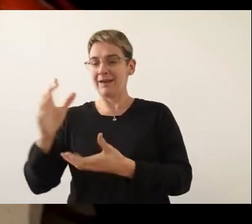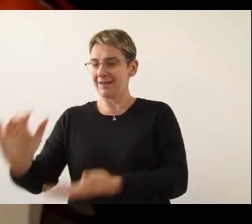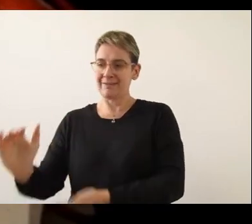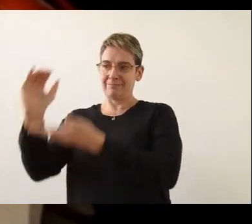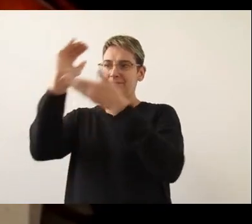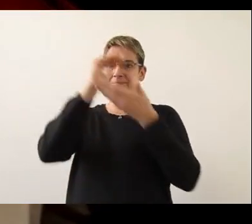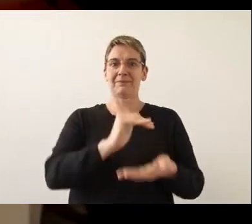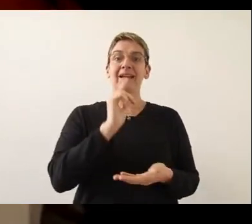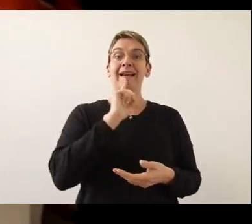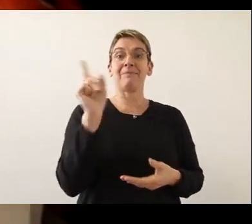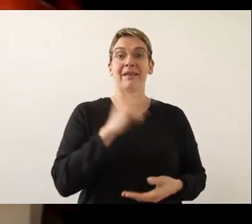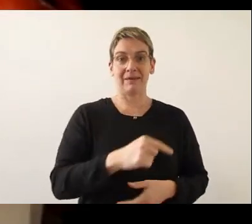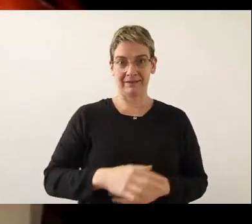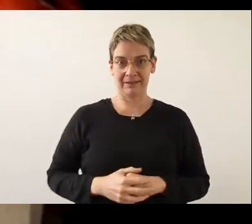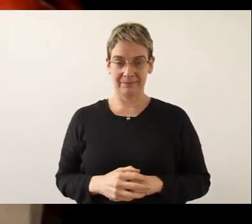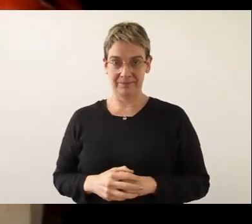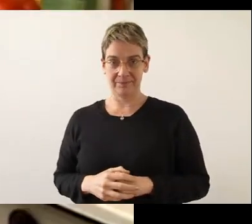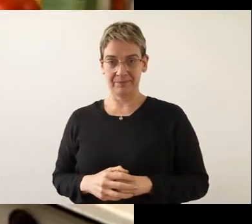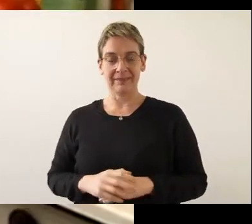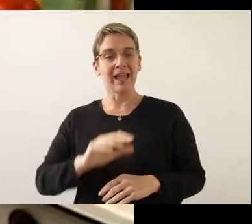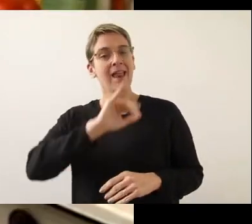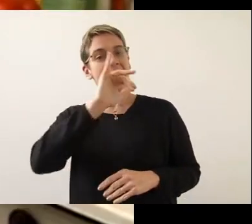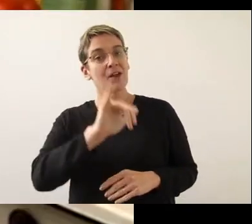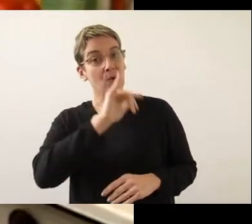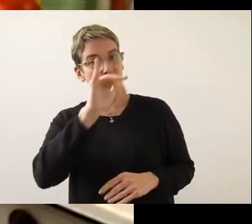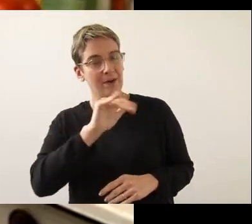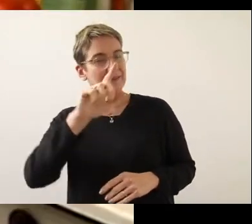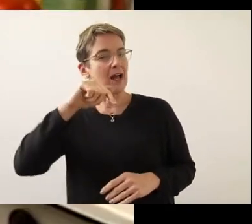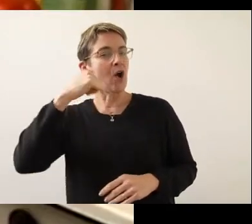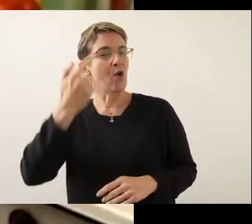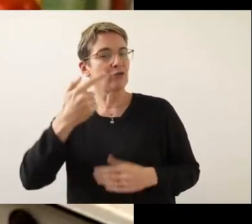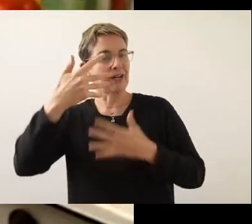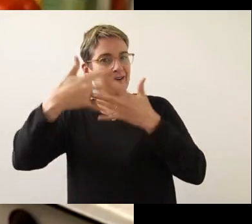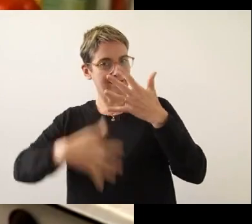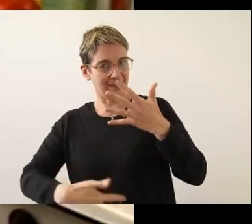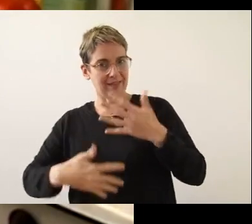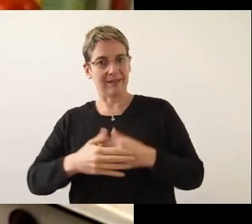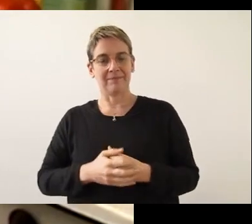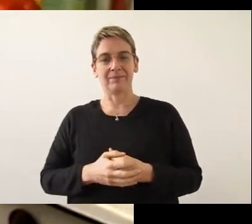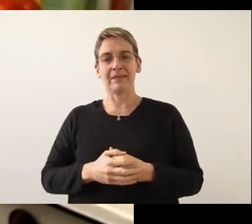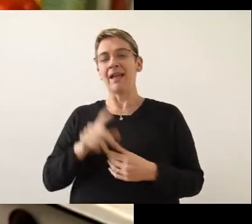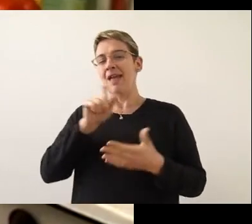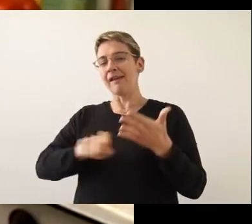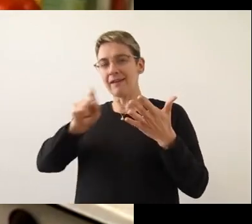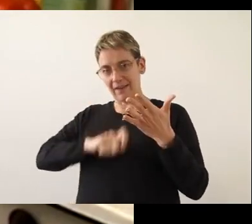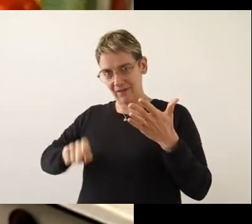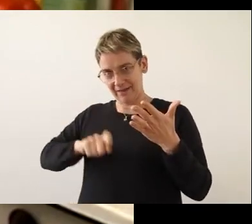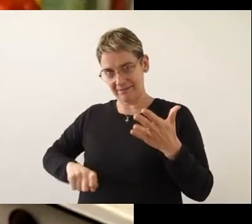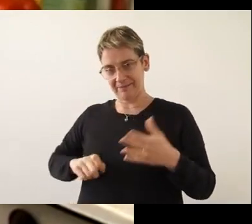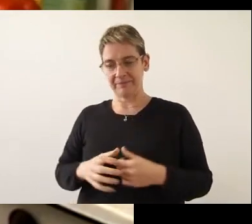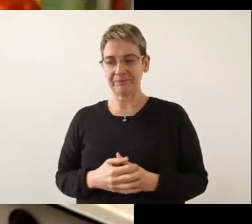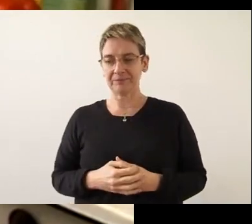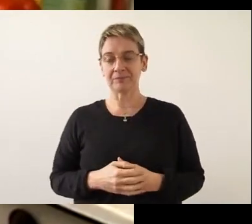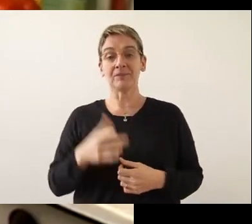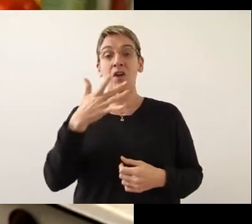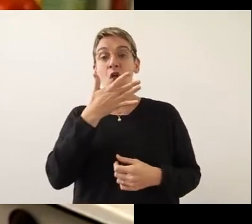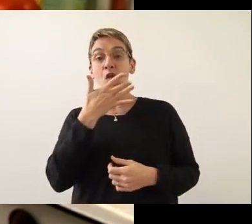sacan inmediatamente. Les cuento otra receta. Ahora, tome nota,